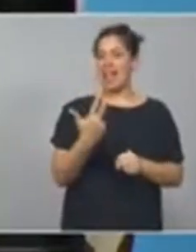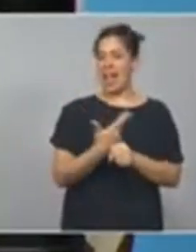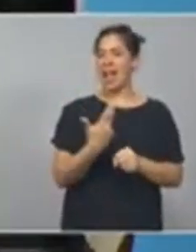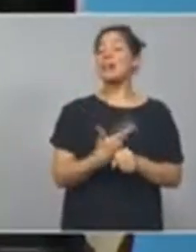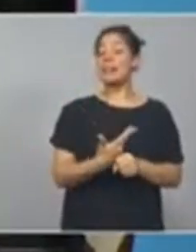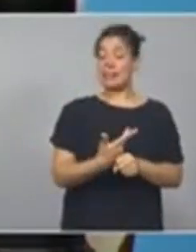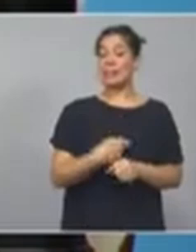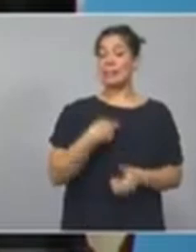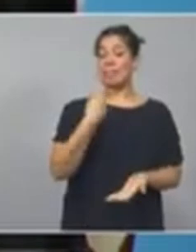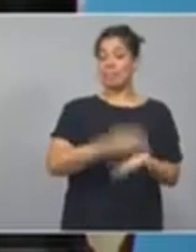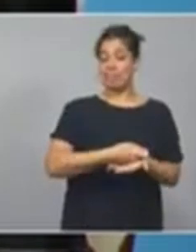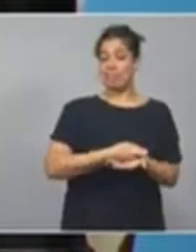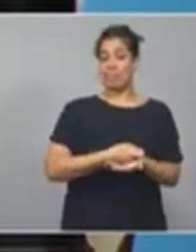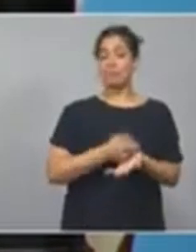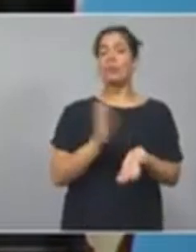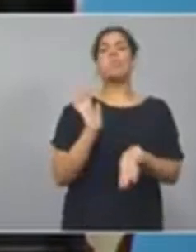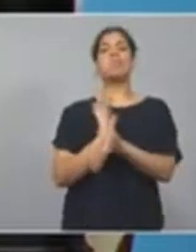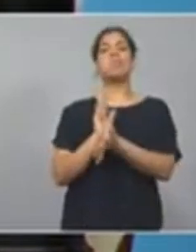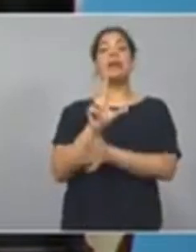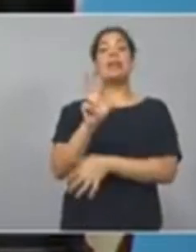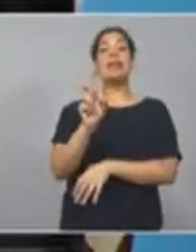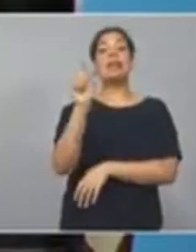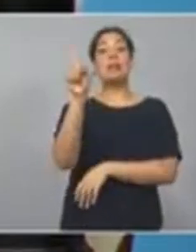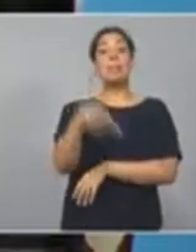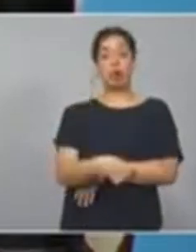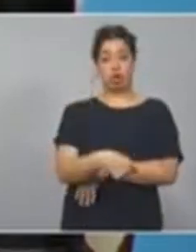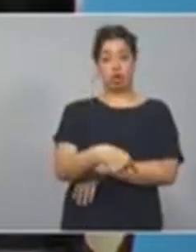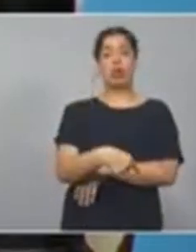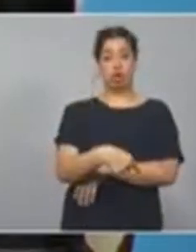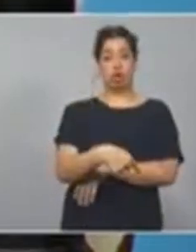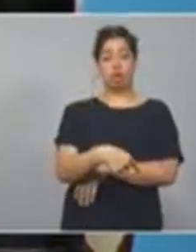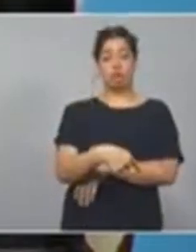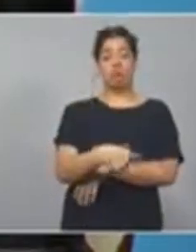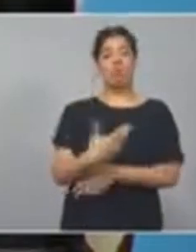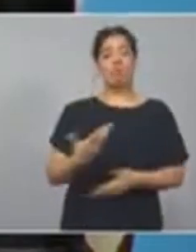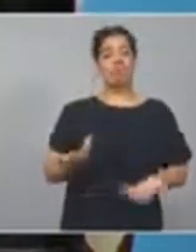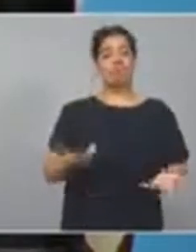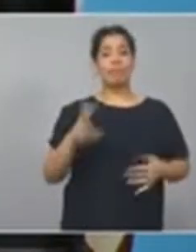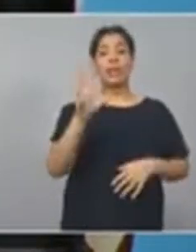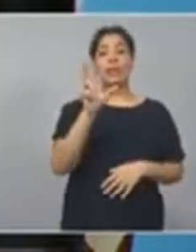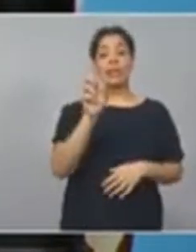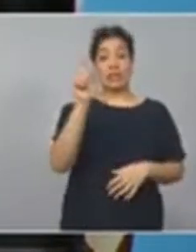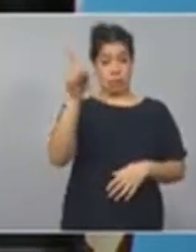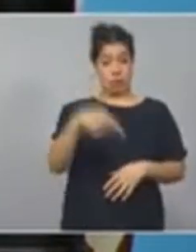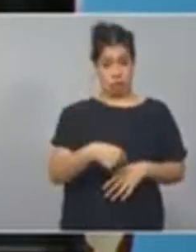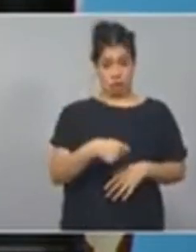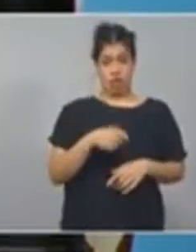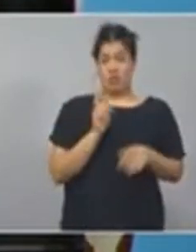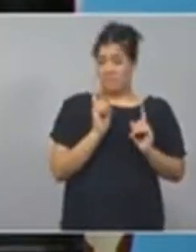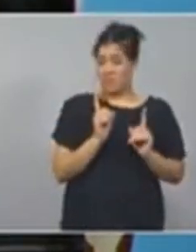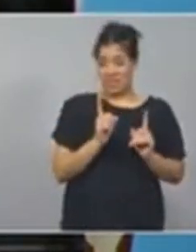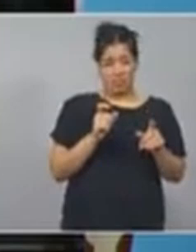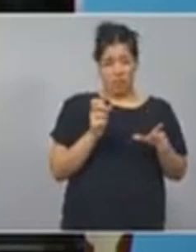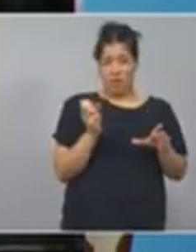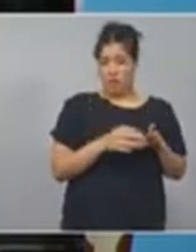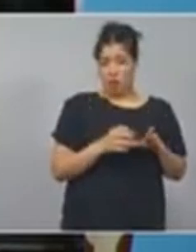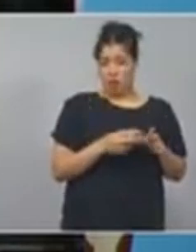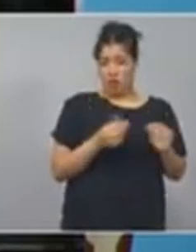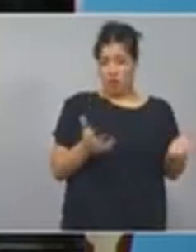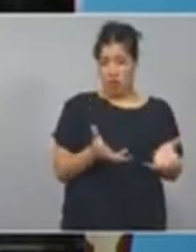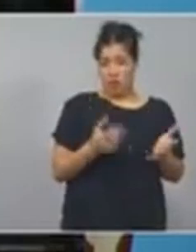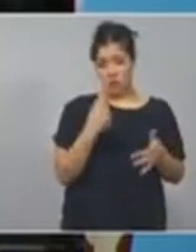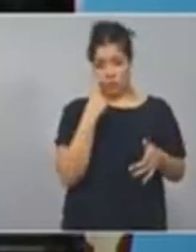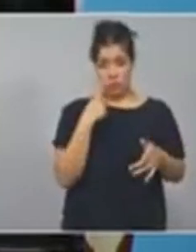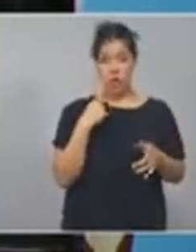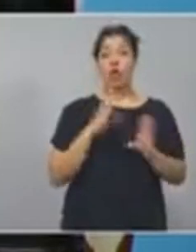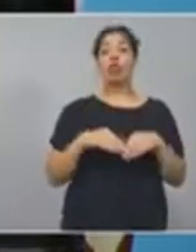corresponde a un 30% del fondo de fortalecimiento municipal por un monto